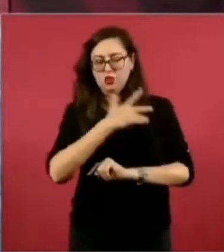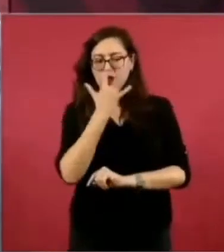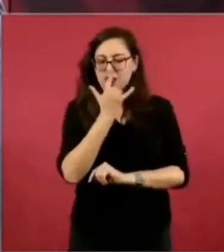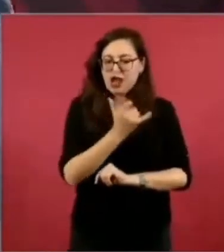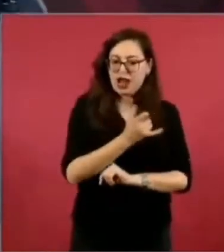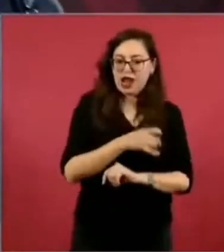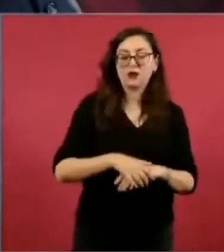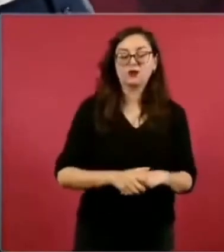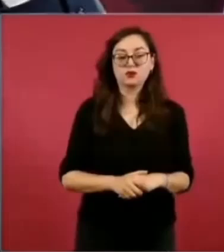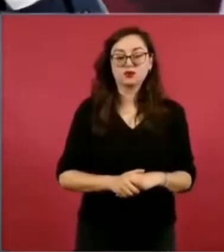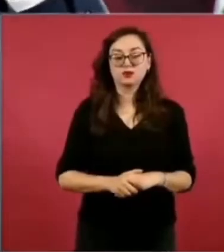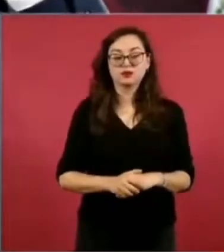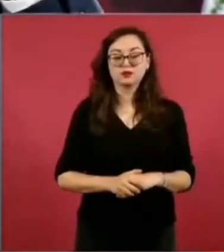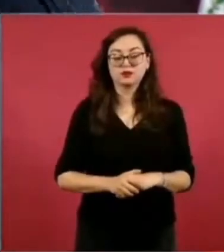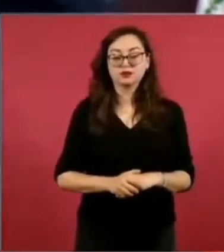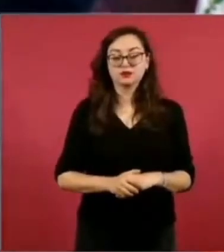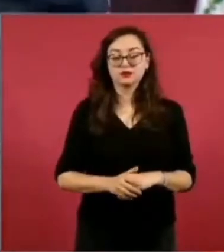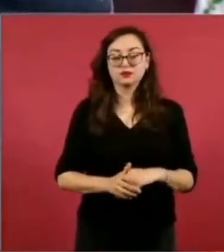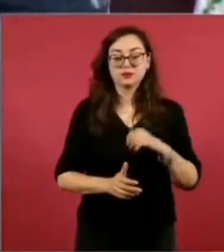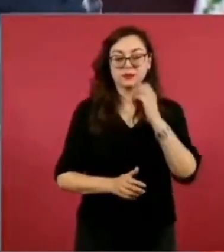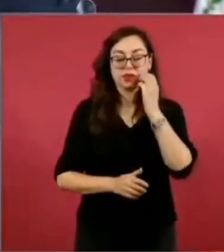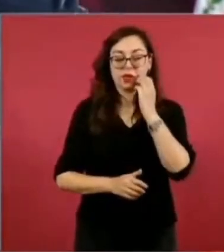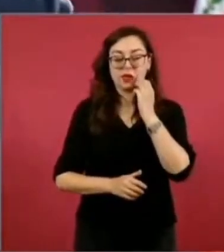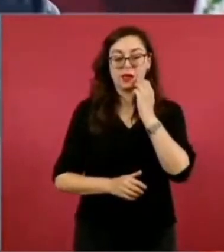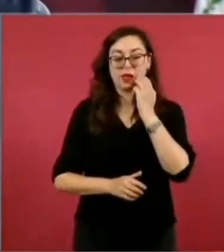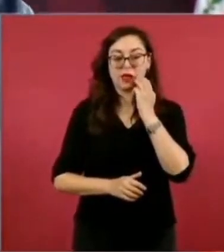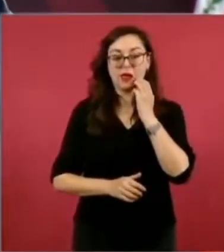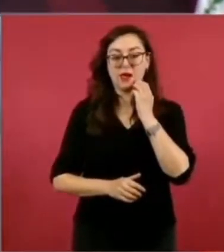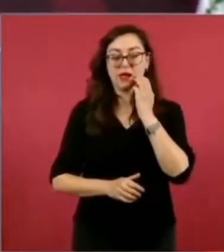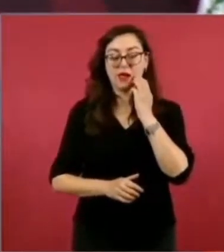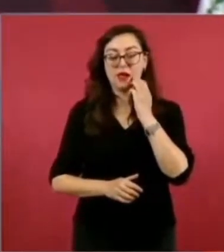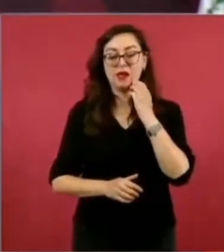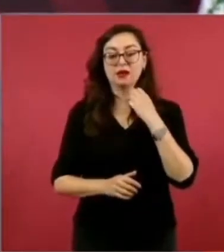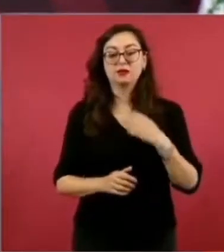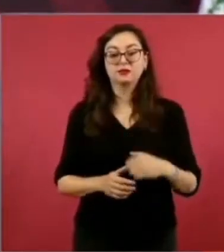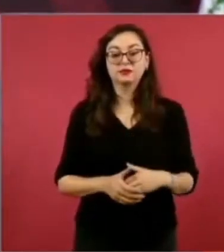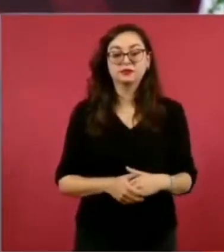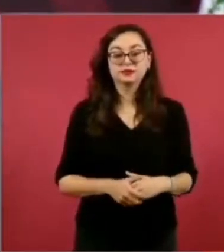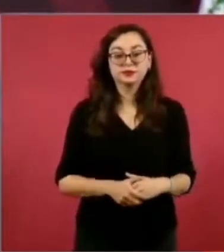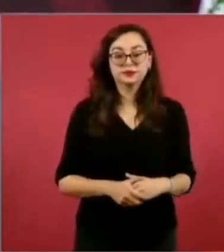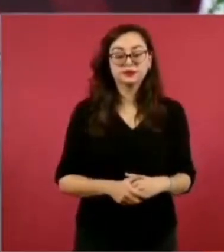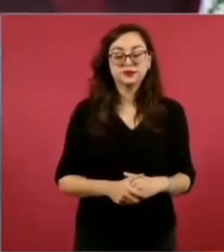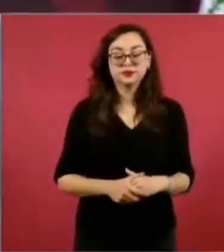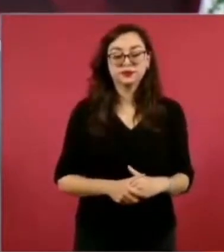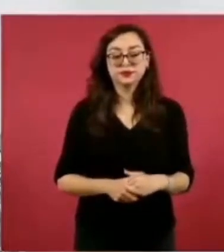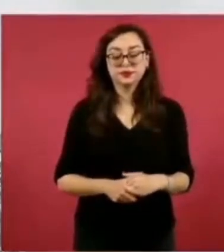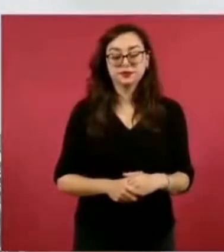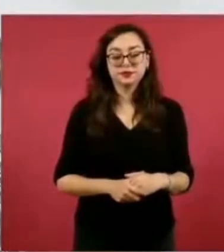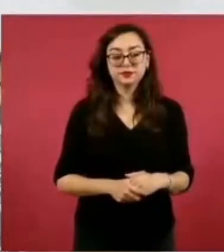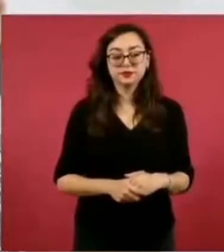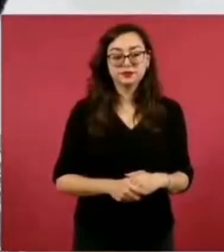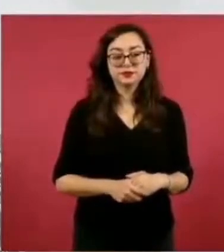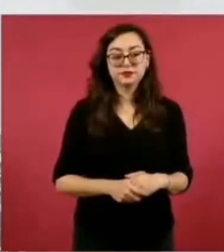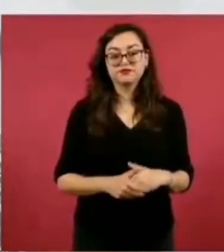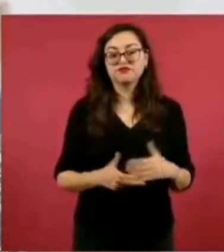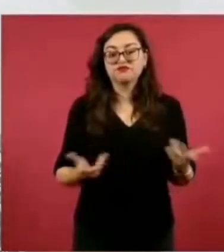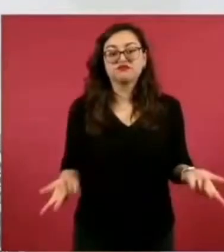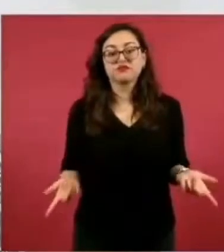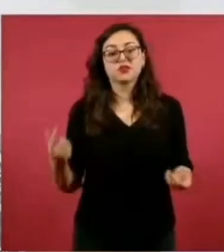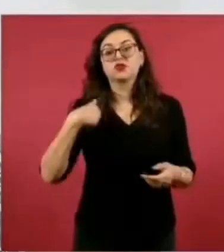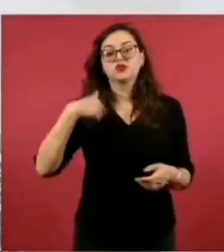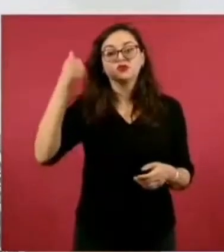no se me va olvidar, entre otras cosas, como los del Norte